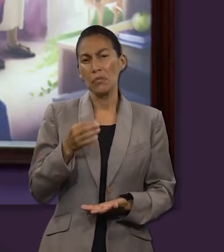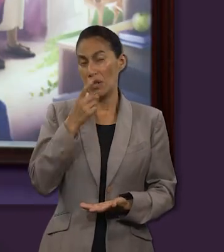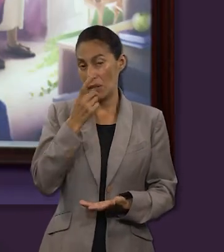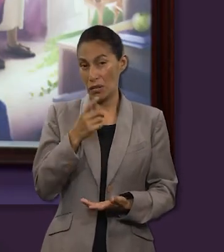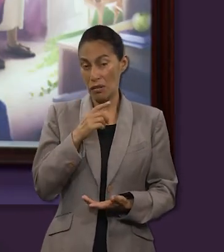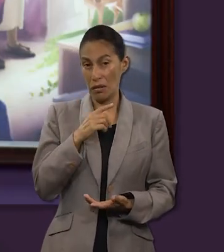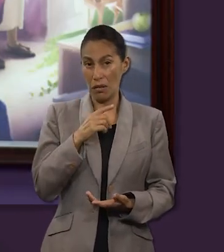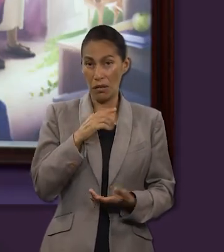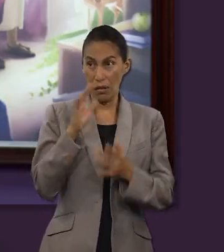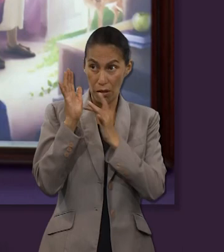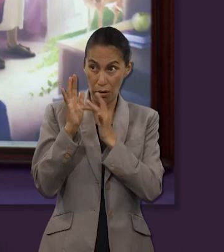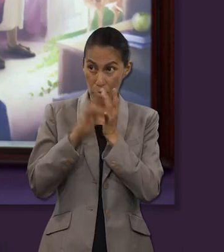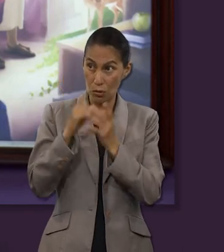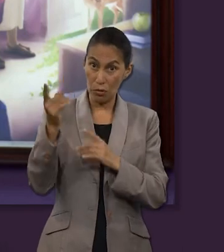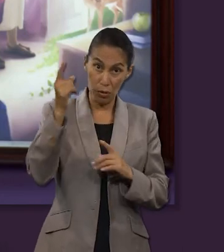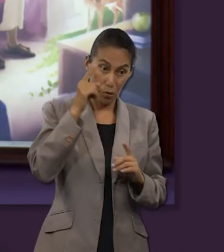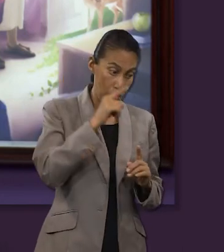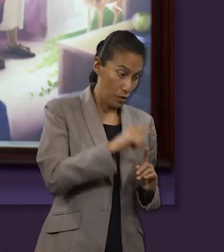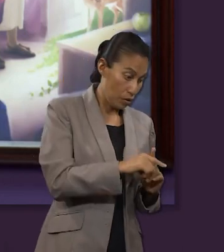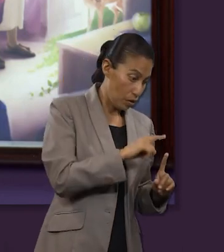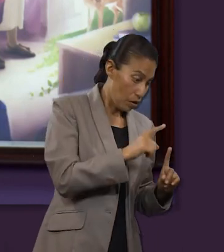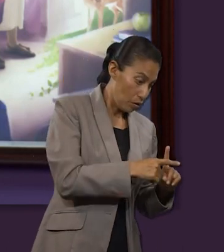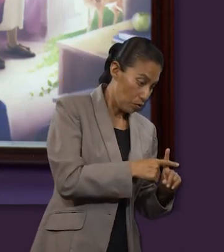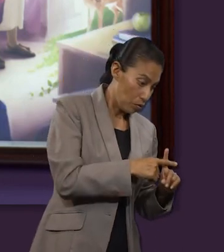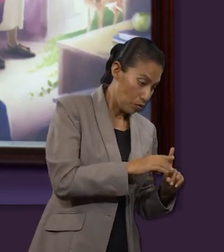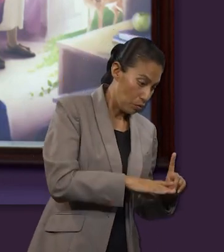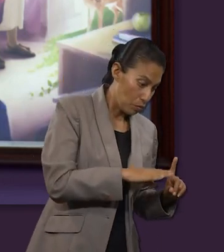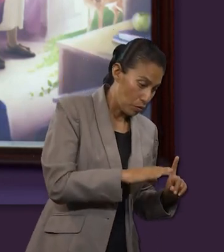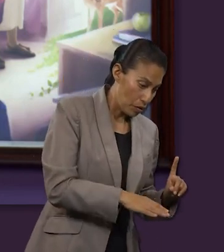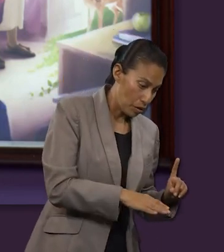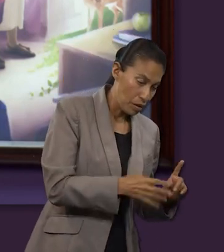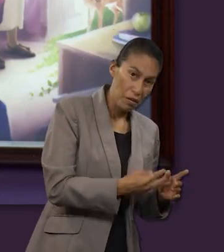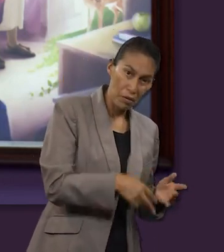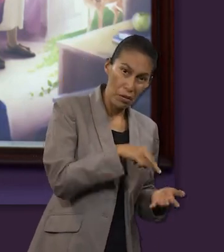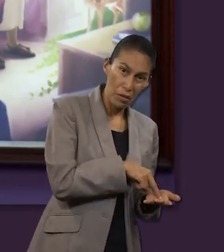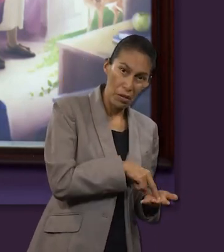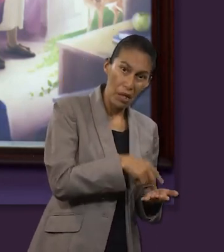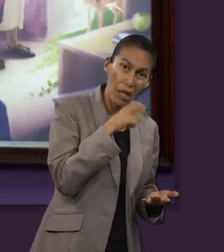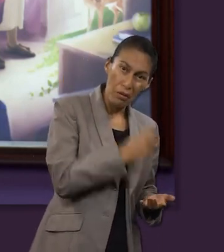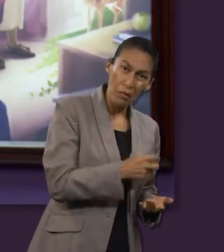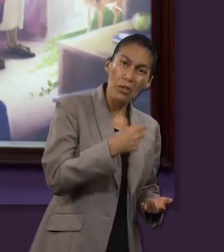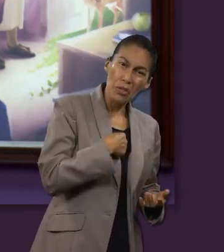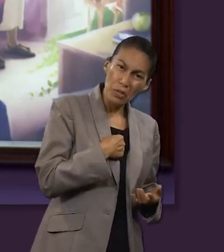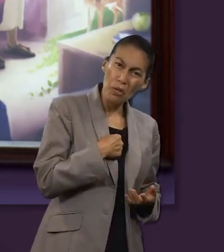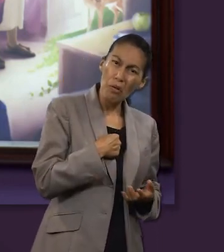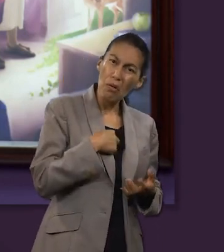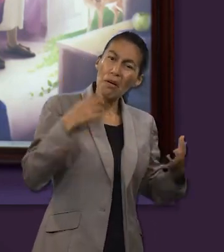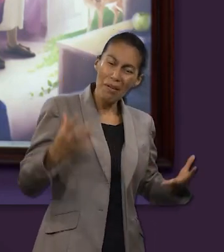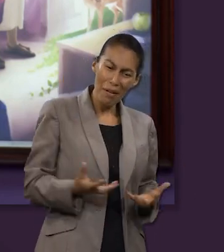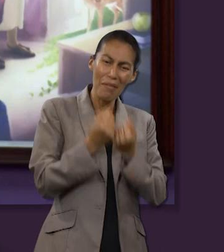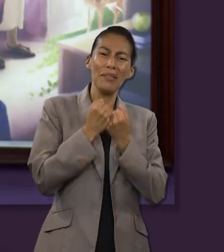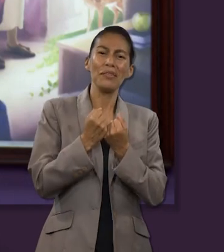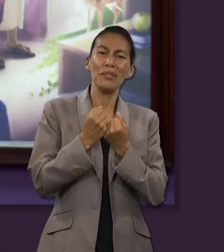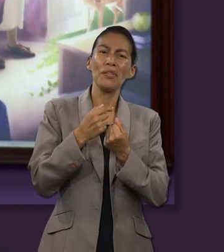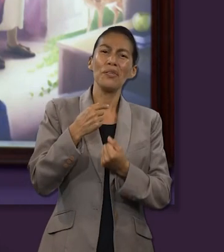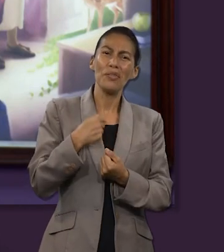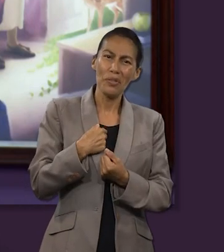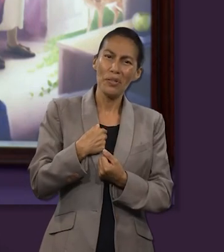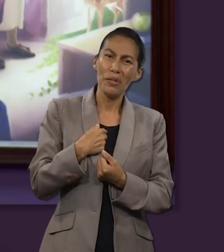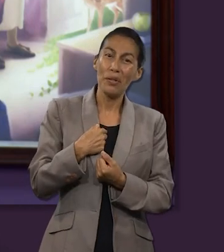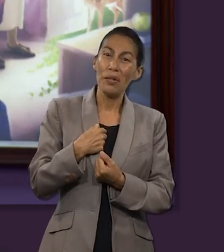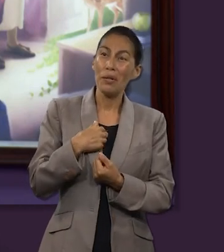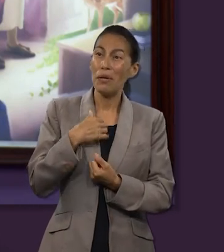es mi esperanza de salvación la Cruz ha sido el lugar donde voy cuando me caigo y me